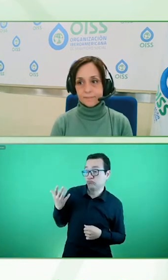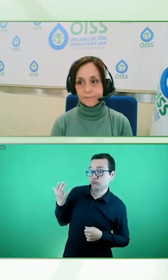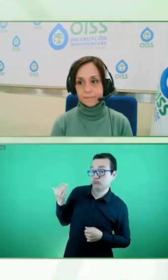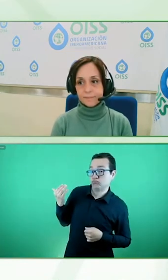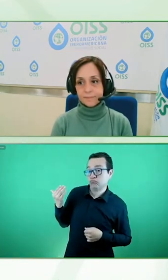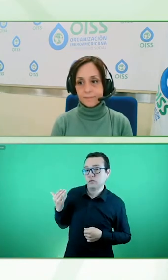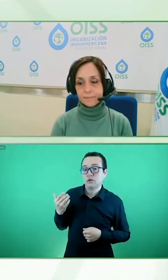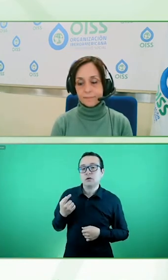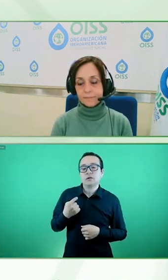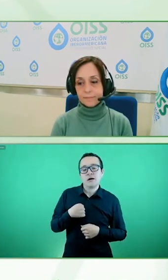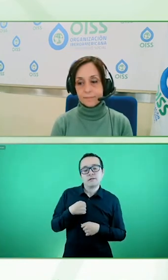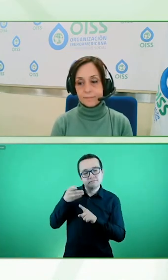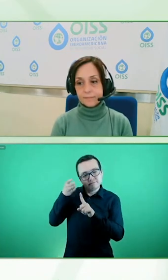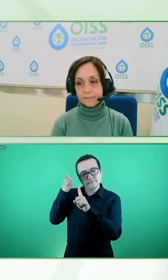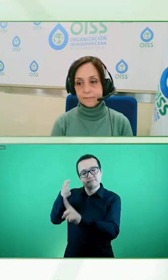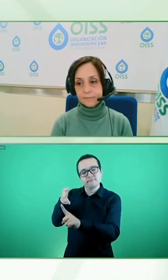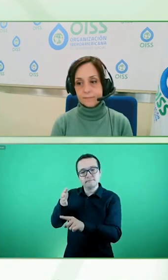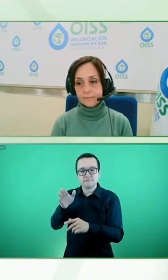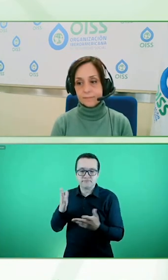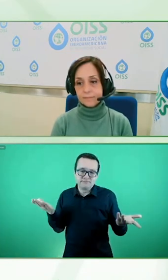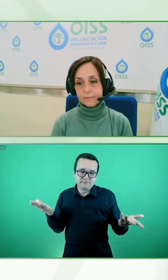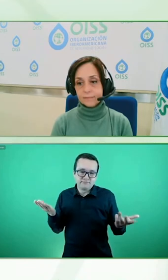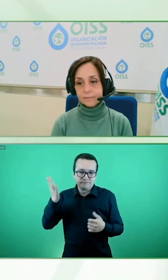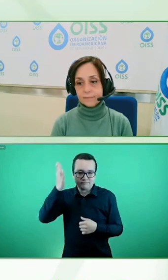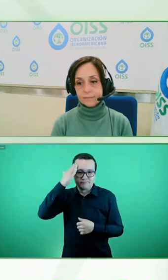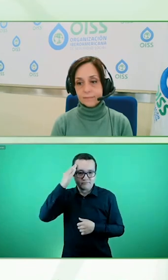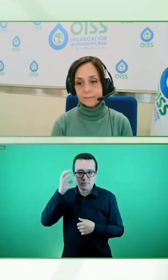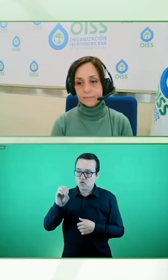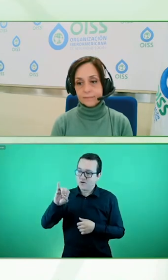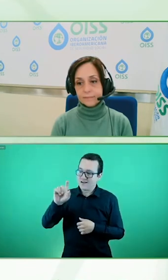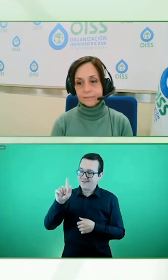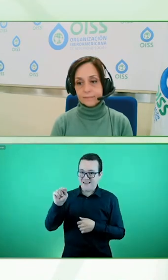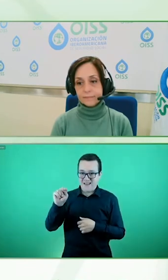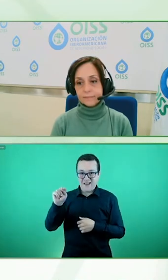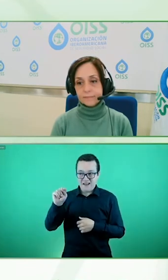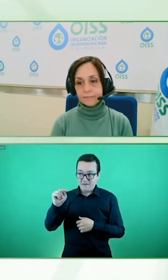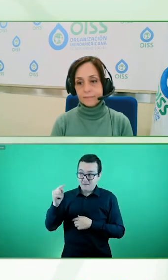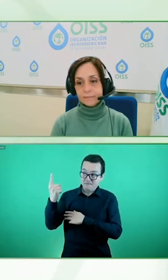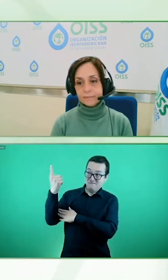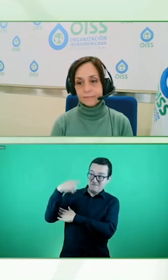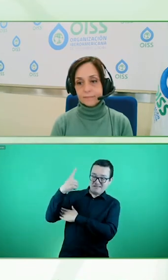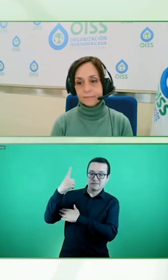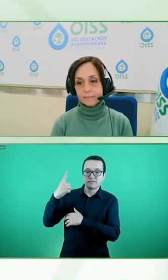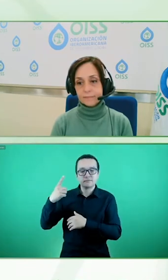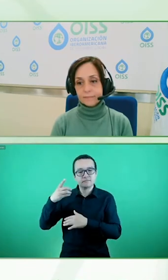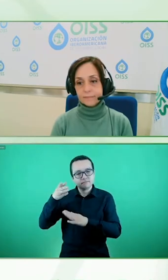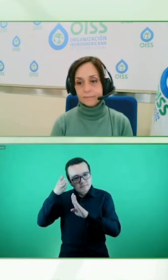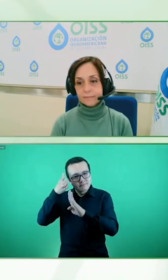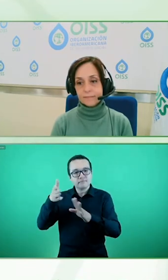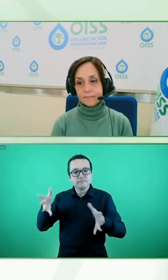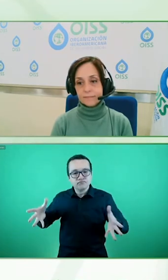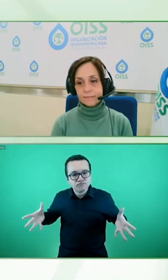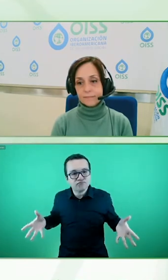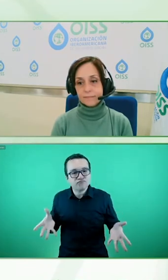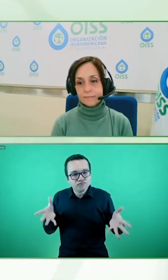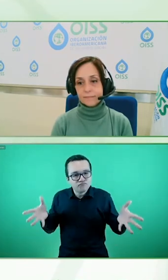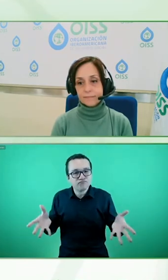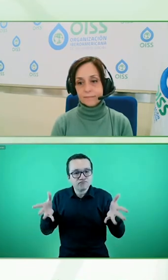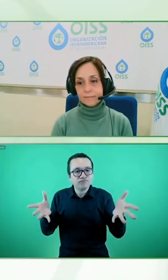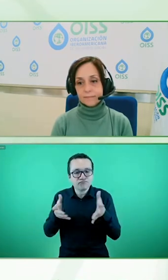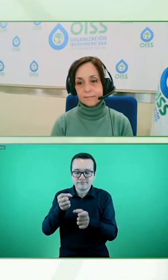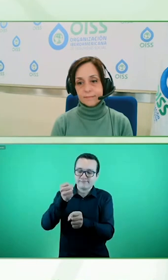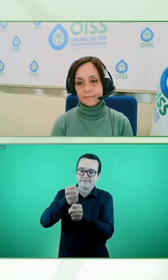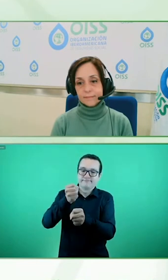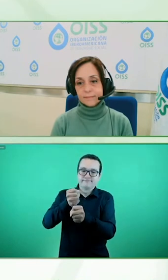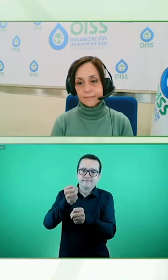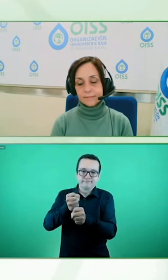mandato de la OIT y también de la red mundial, promover el empleo y el empleo decente de personas con discapacidad. Y